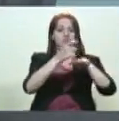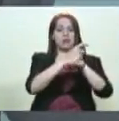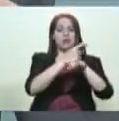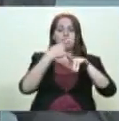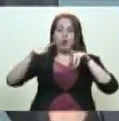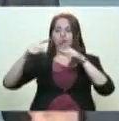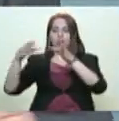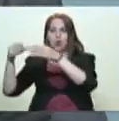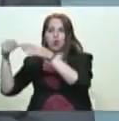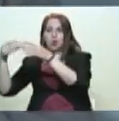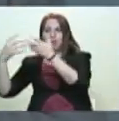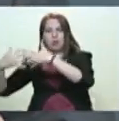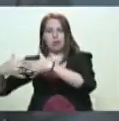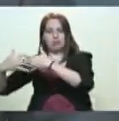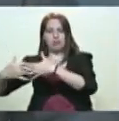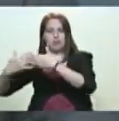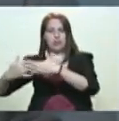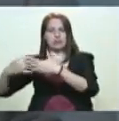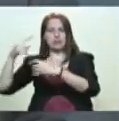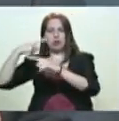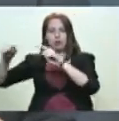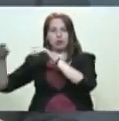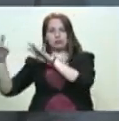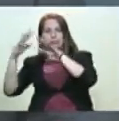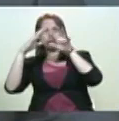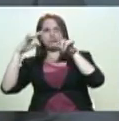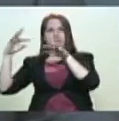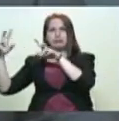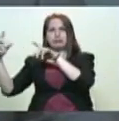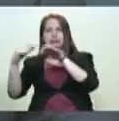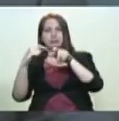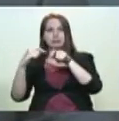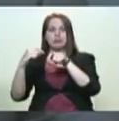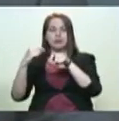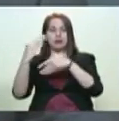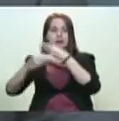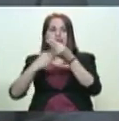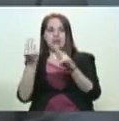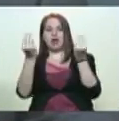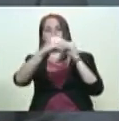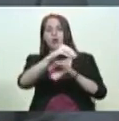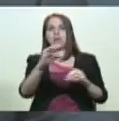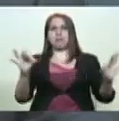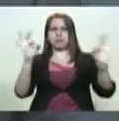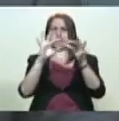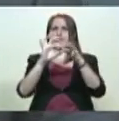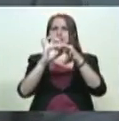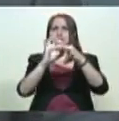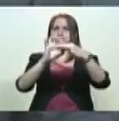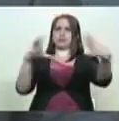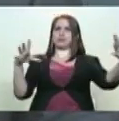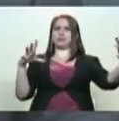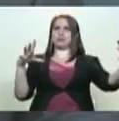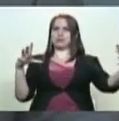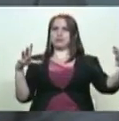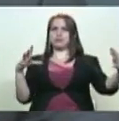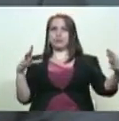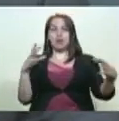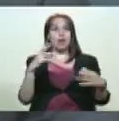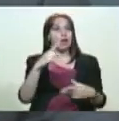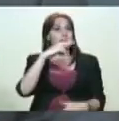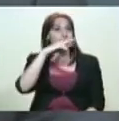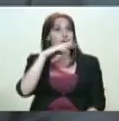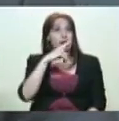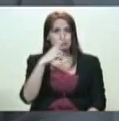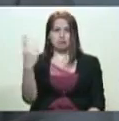hay diversos brazos, diversas fuerzas que allí se manifiestan y que se muestran a partir de esta declaración